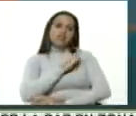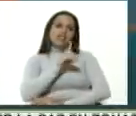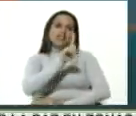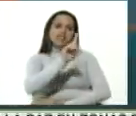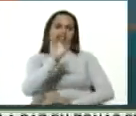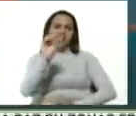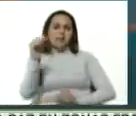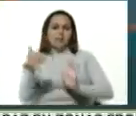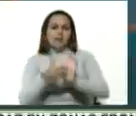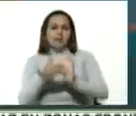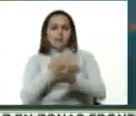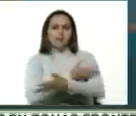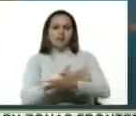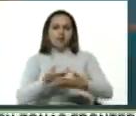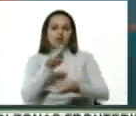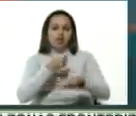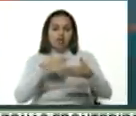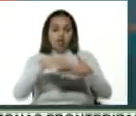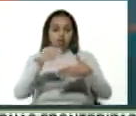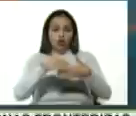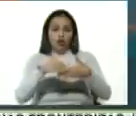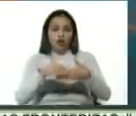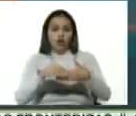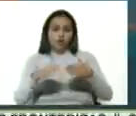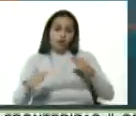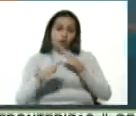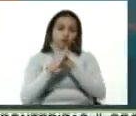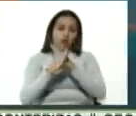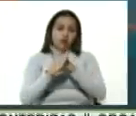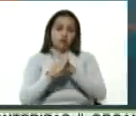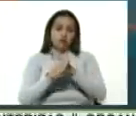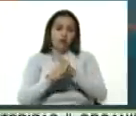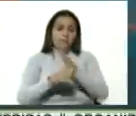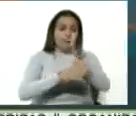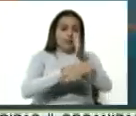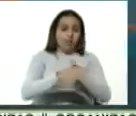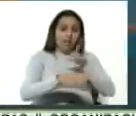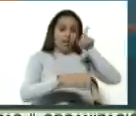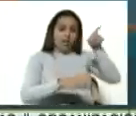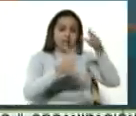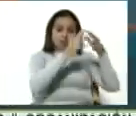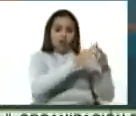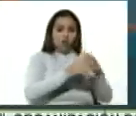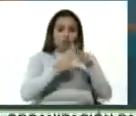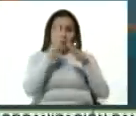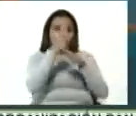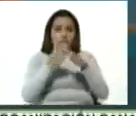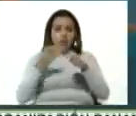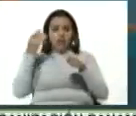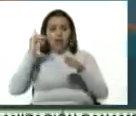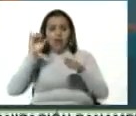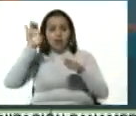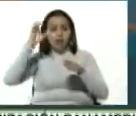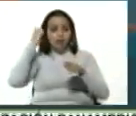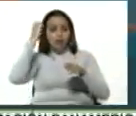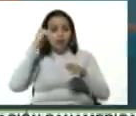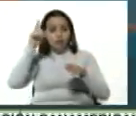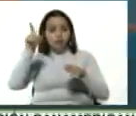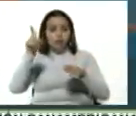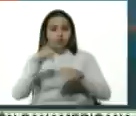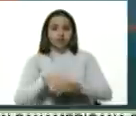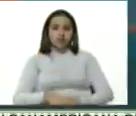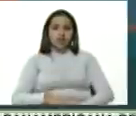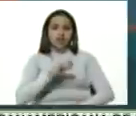mil millones de dólares bloqueados, la mitad en Estados Unidos, la otra mitad en Europa, tiene 31